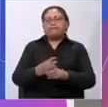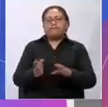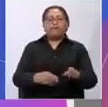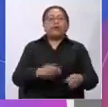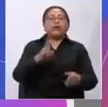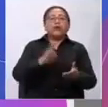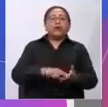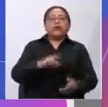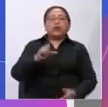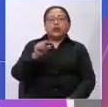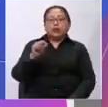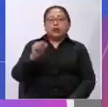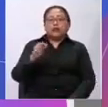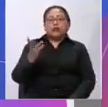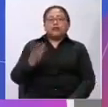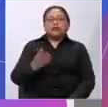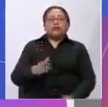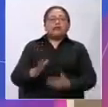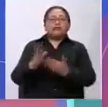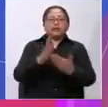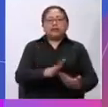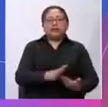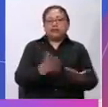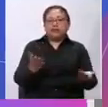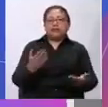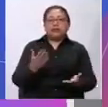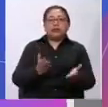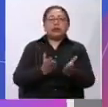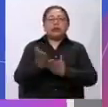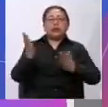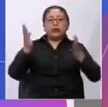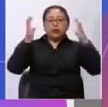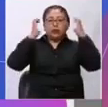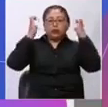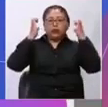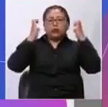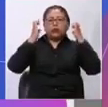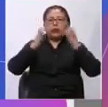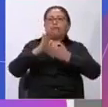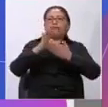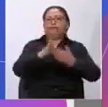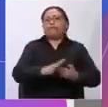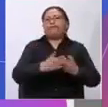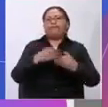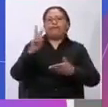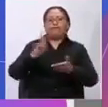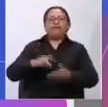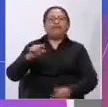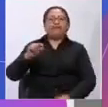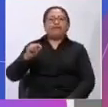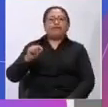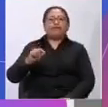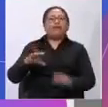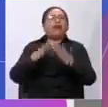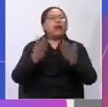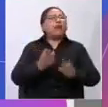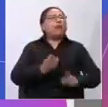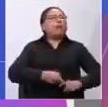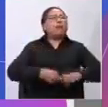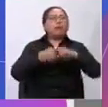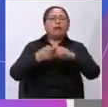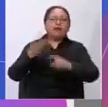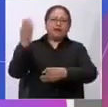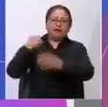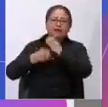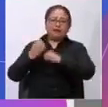como es el derecho a la educación. Nosotros hemos visto que además de que la escuela, si bien sí se ha señalado que era un espacio